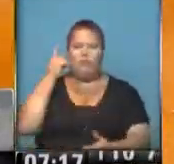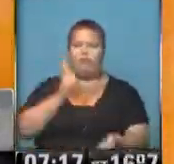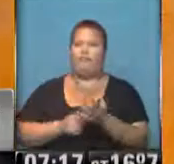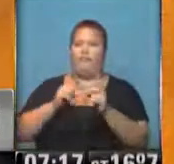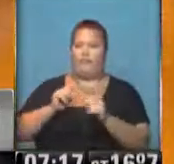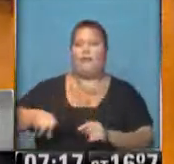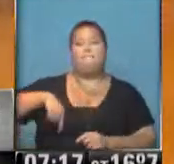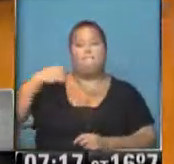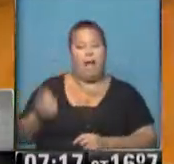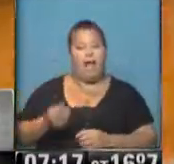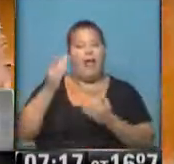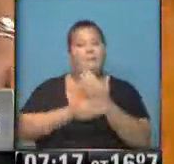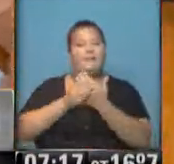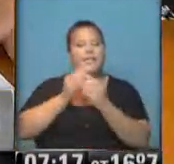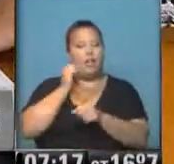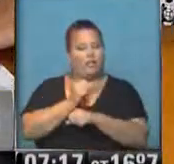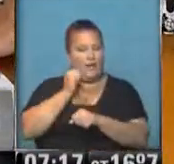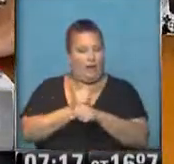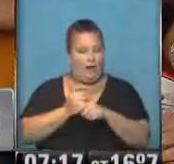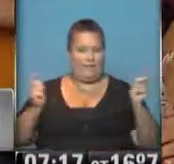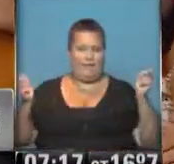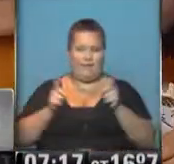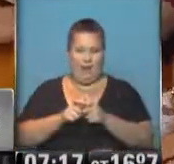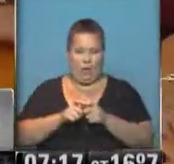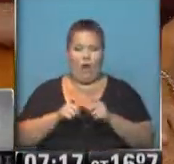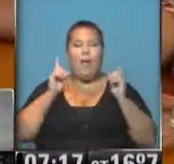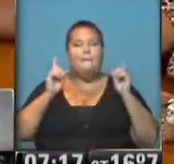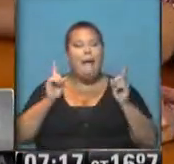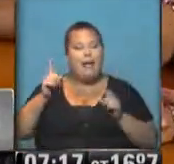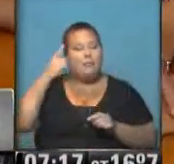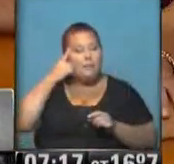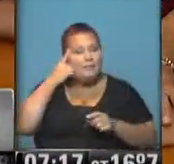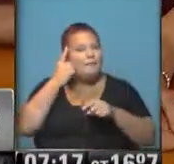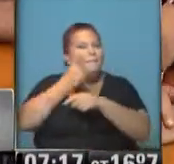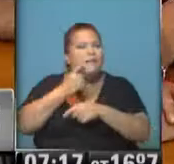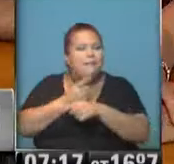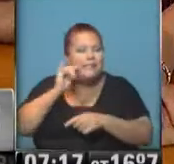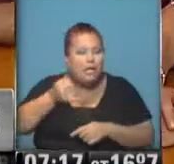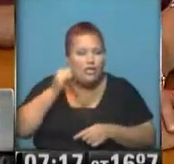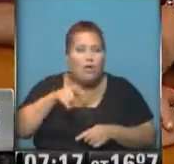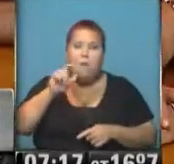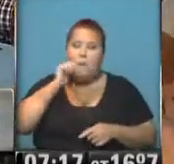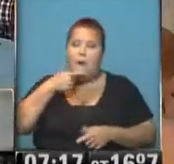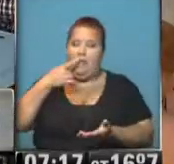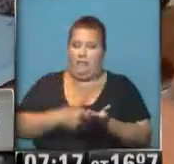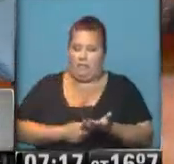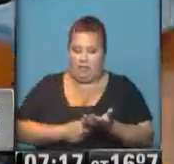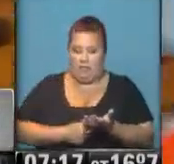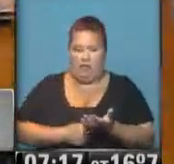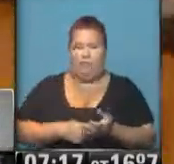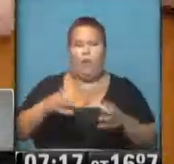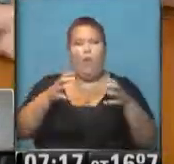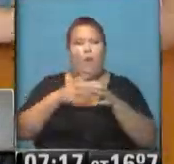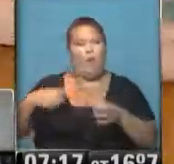Mañana, por ejemplo, será en el Ministerio de Trabajo. Y los maestros consideraron como primera medida que esta es una buena decisión. El Frente